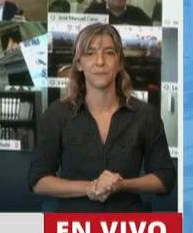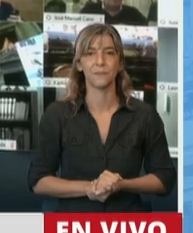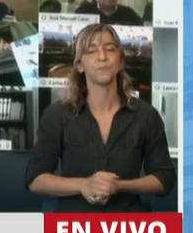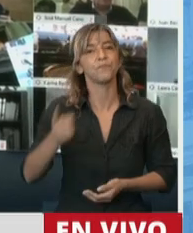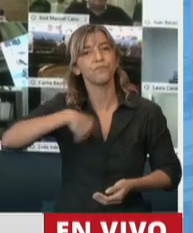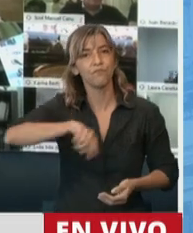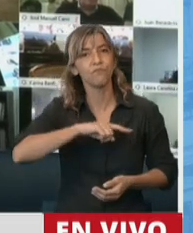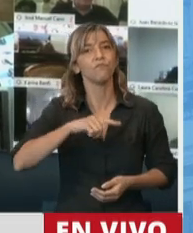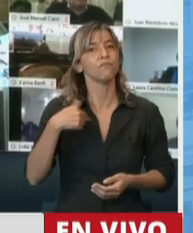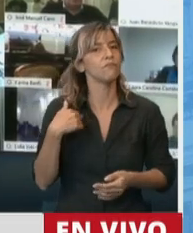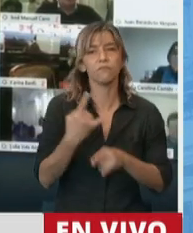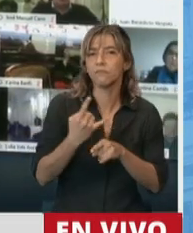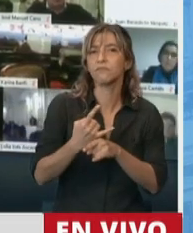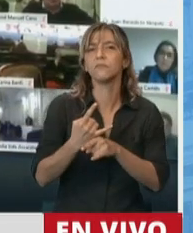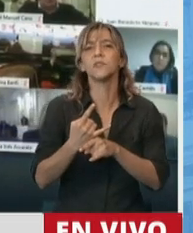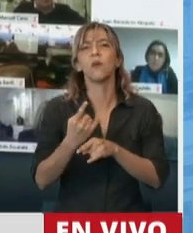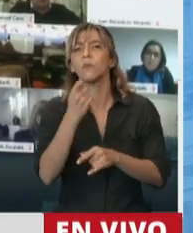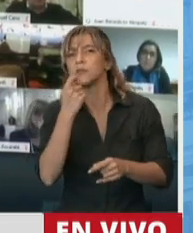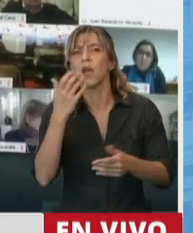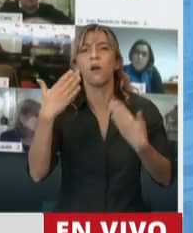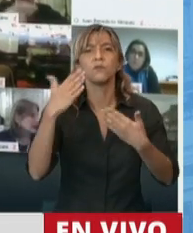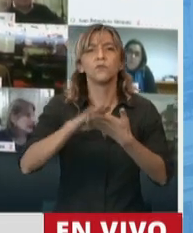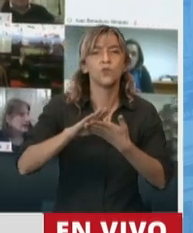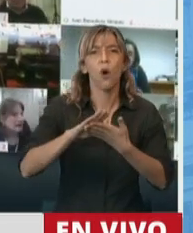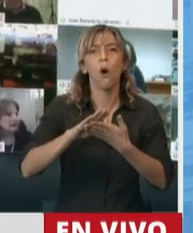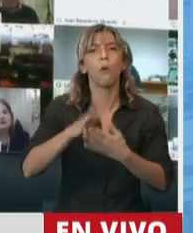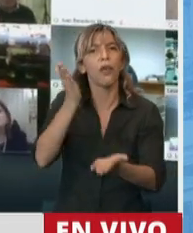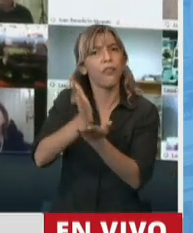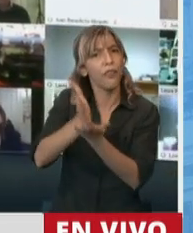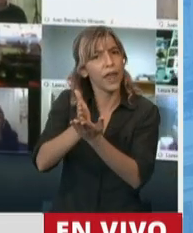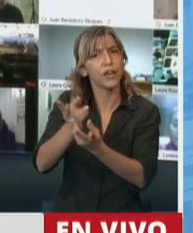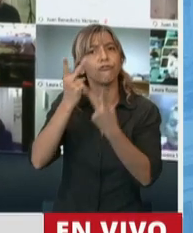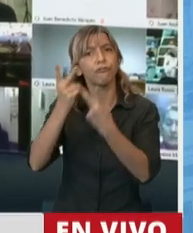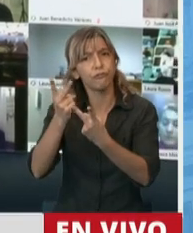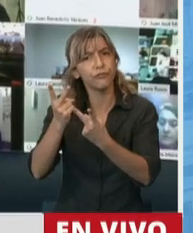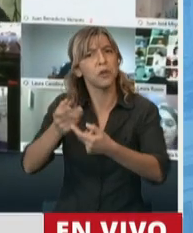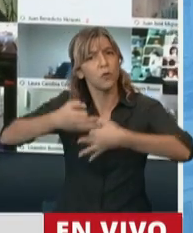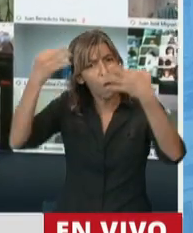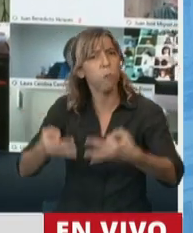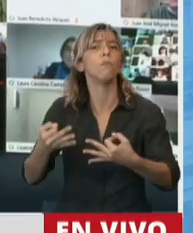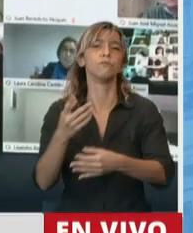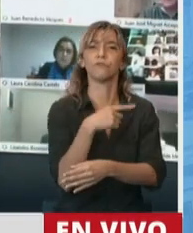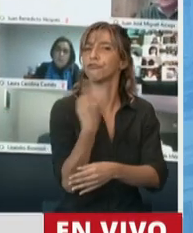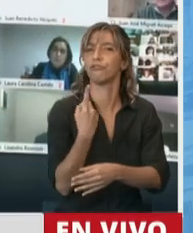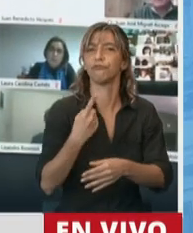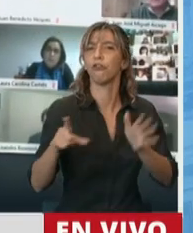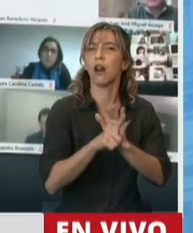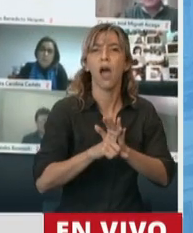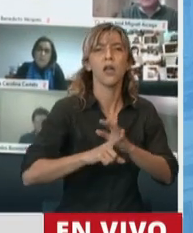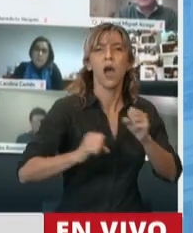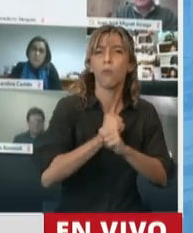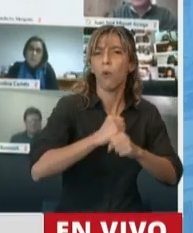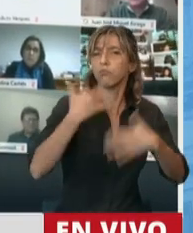reconocer derechos, de garantizar derechos, va a tener un apuro por sancionar leyes que le den a los trabajadores